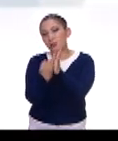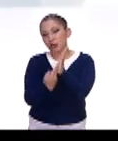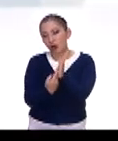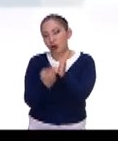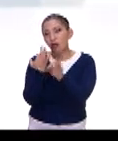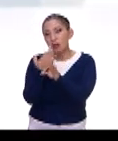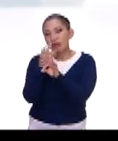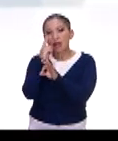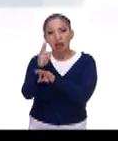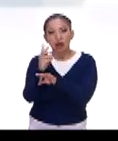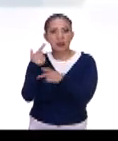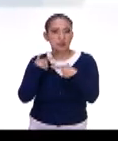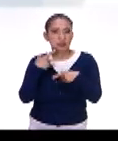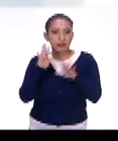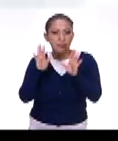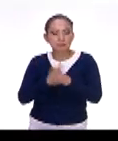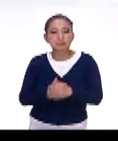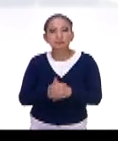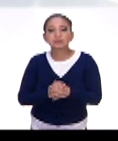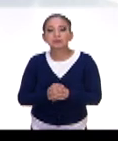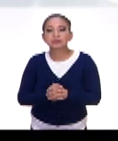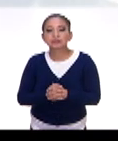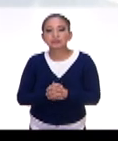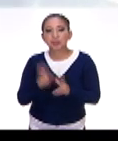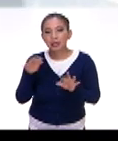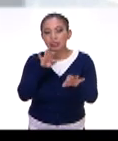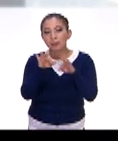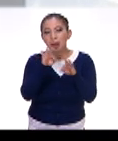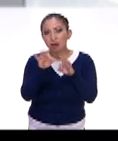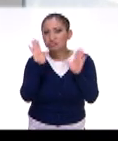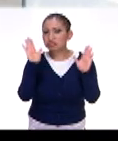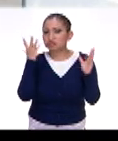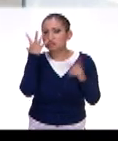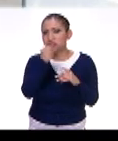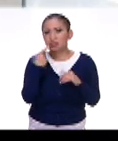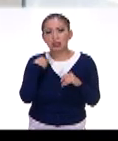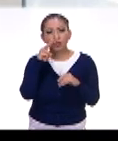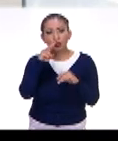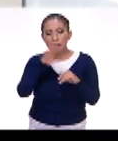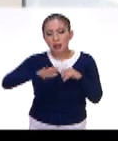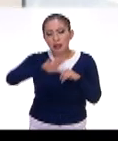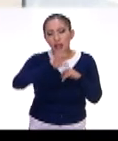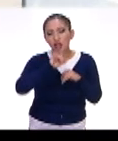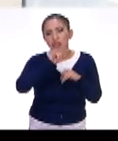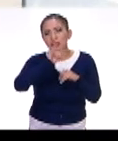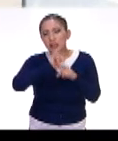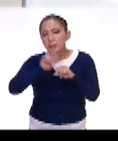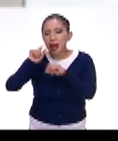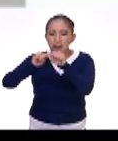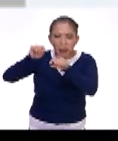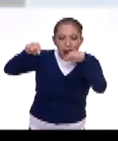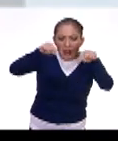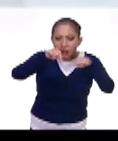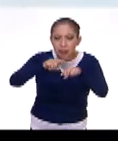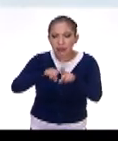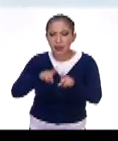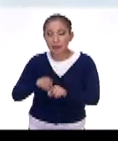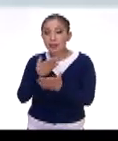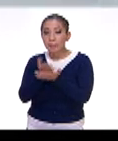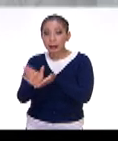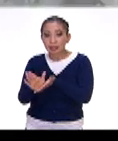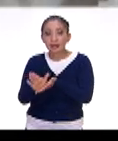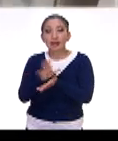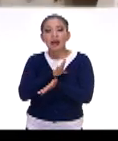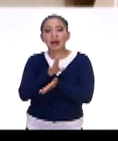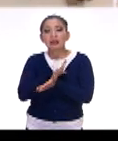que estamos viendo aquí de Aldi. increíble, ¿verdad? Sí, ¿no? El trabajo es magnífico. Aquí vemos un ecosistema, vemos los insectos. Por otro lado,